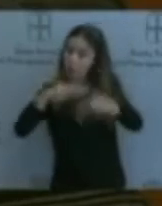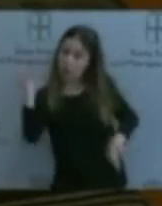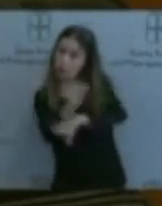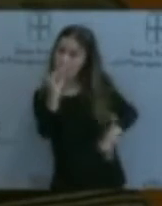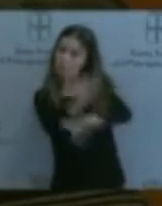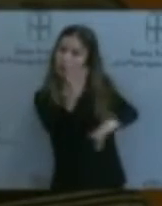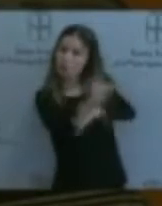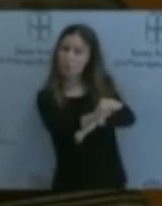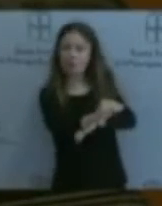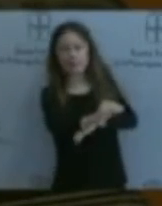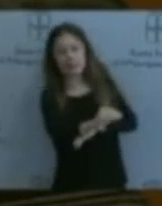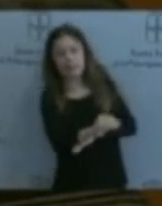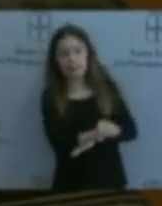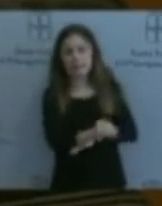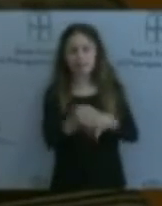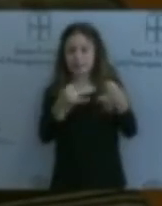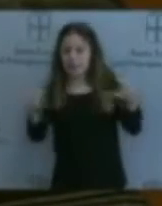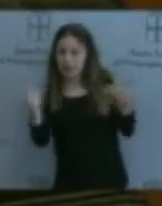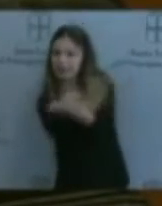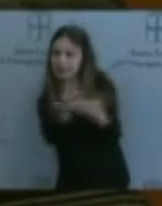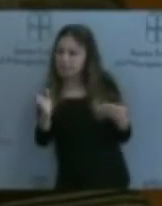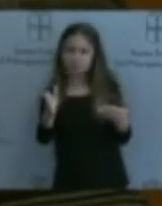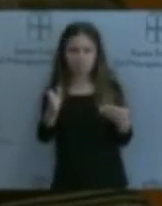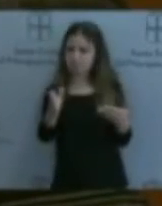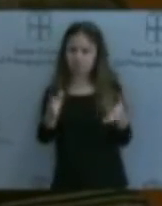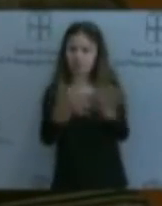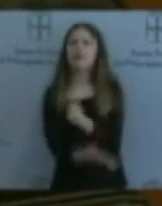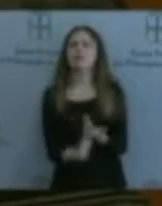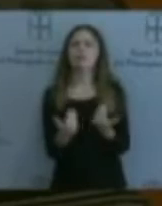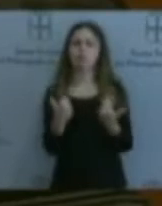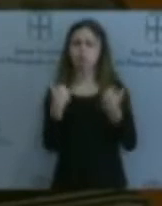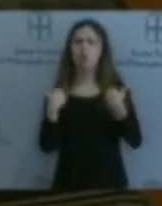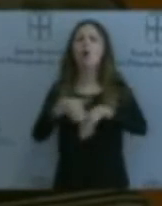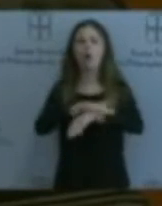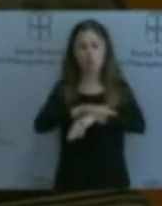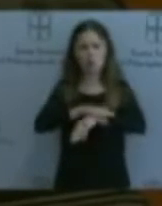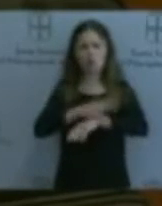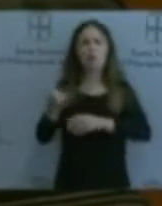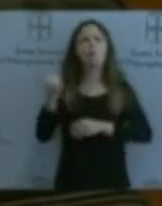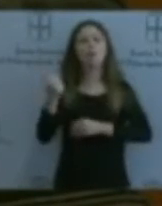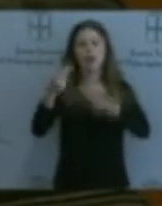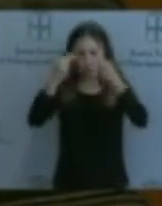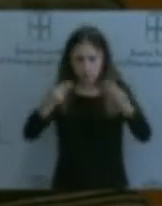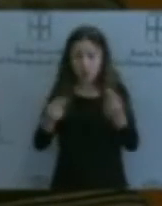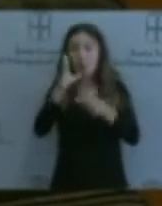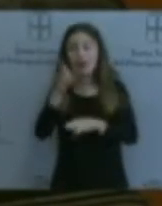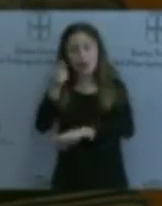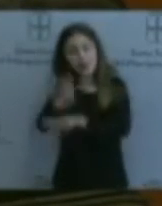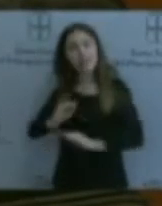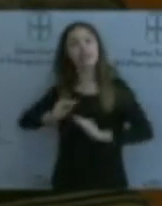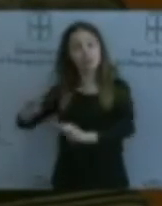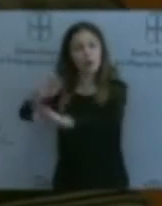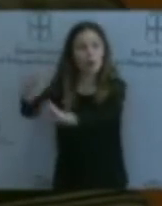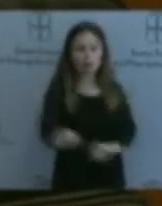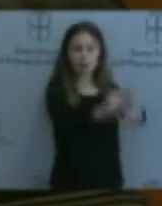delimitada y sí que veo una gran responsabilidad por parte de los poderes públicos la obligación de defender los empleos de todos y de todas. ¿Cómo ha